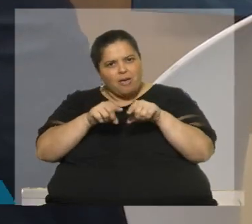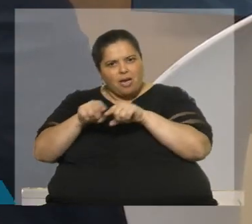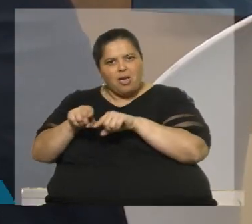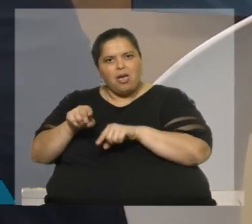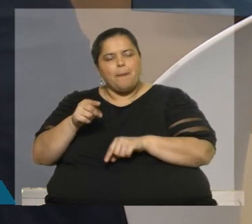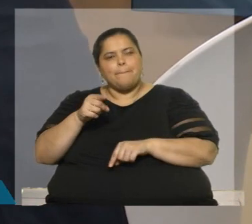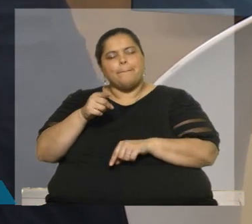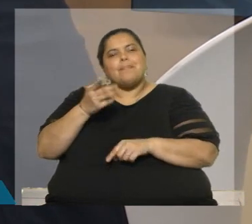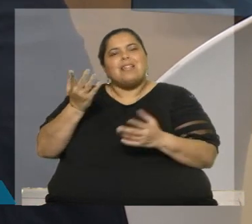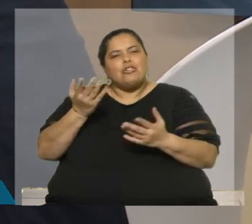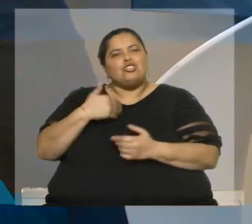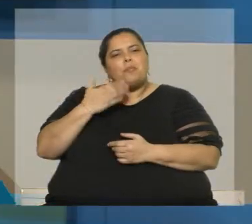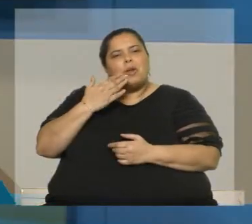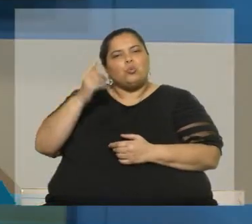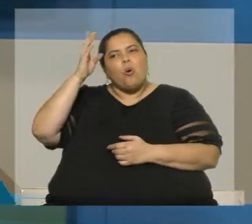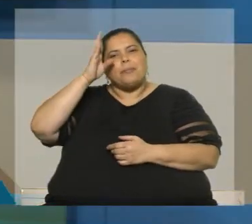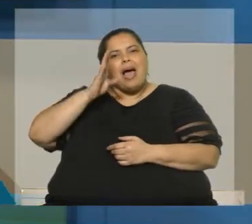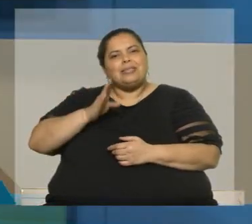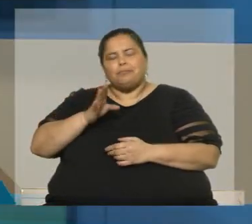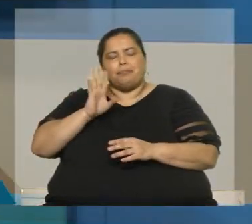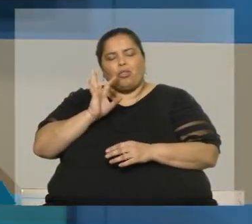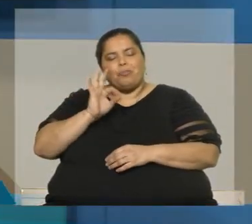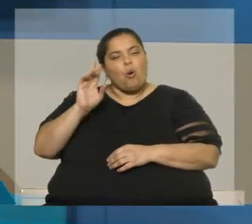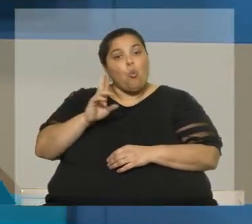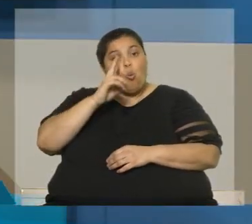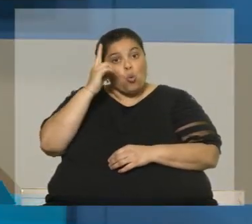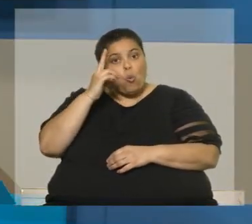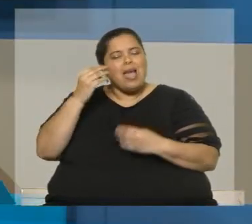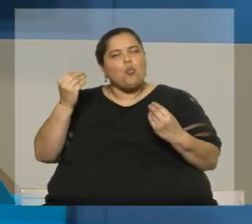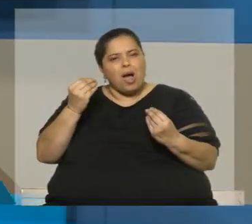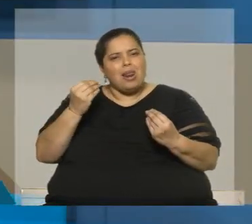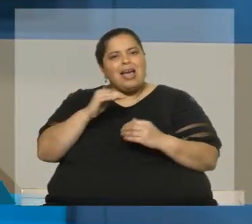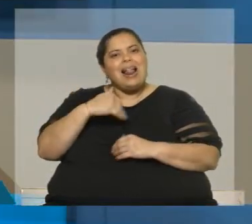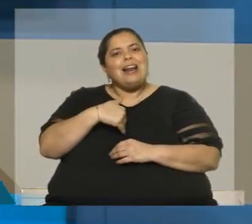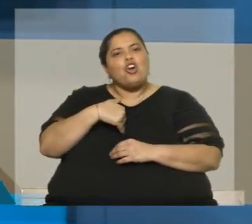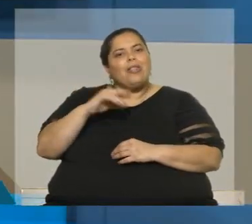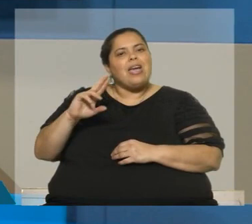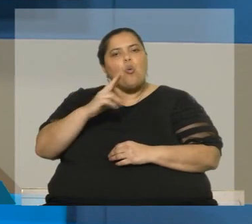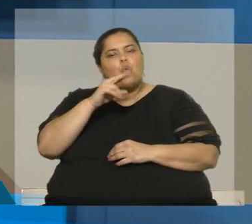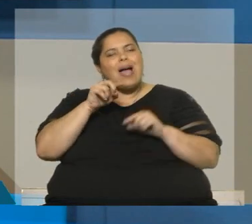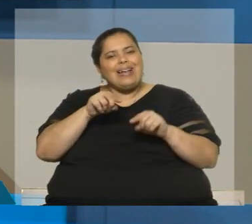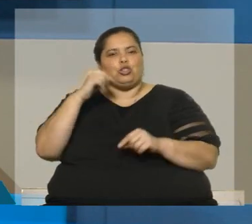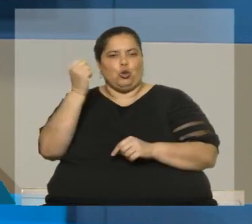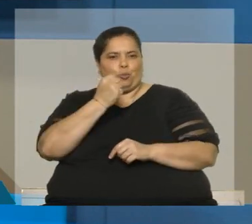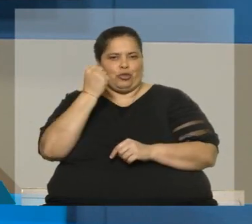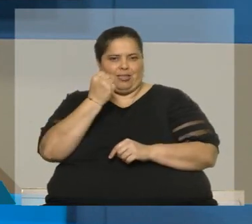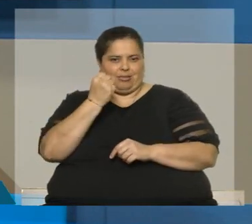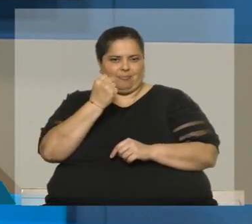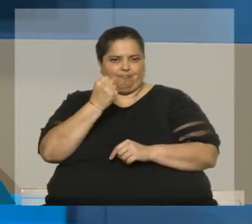para Brasil ahí, lo que para mí es Uruguay, perdón, lo que es relevante es el rol que juega Uruguay, que es justamente la rótula.